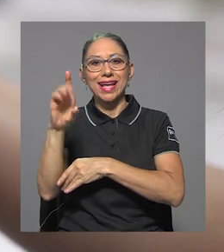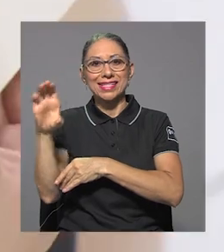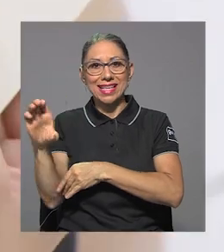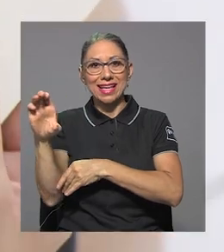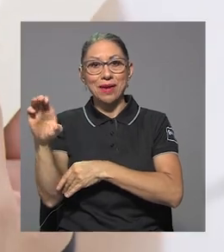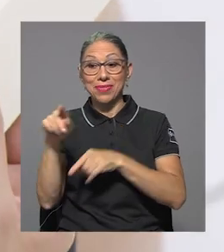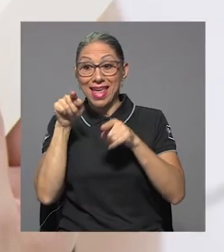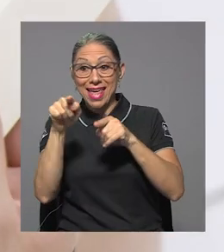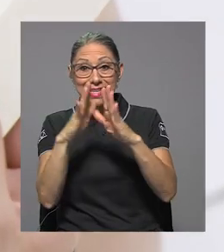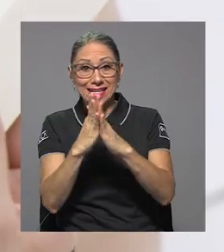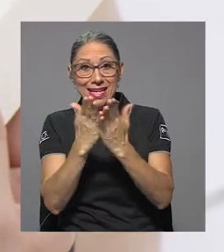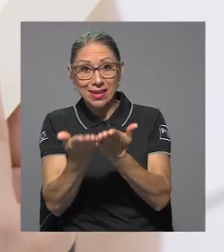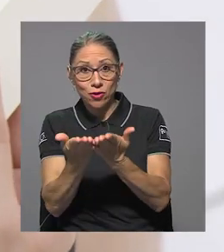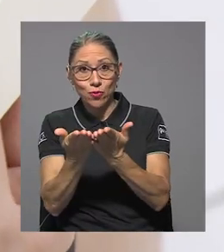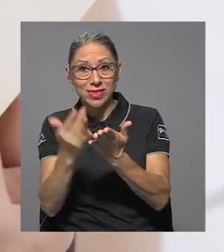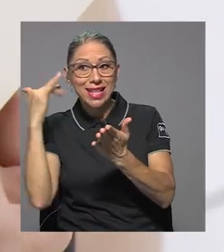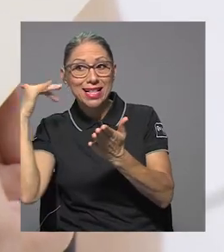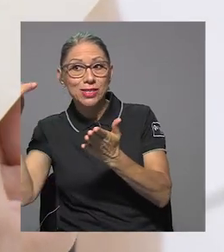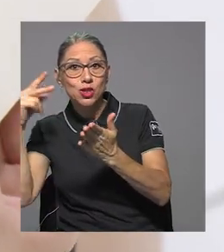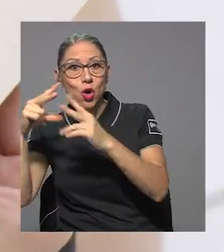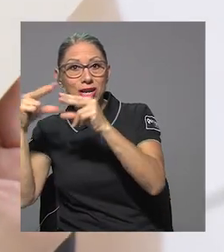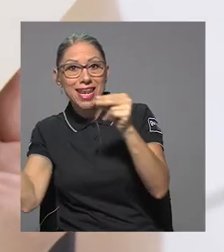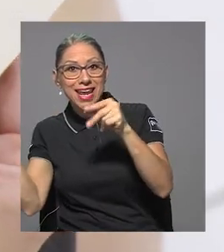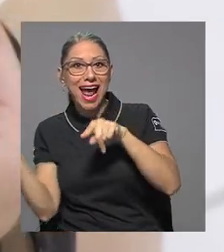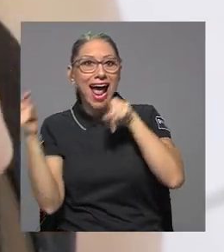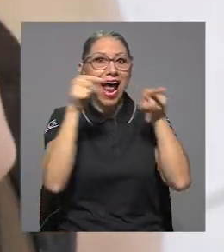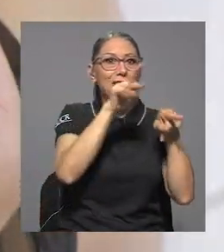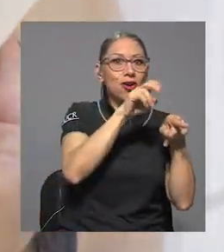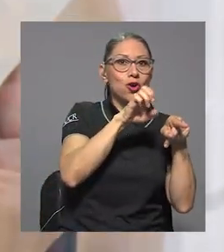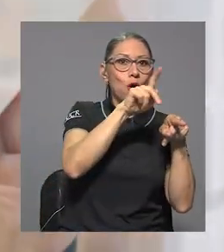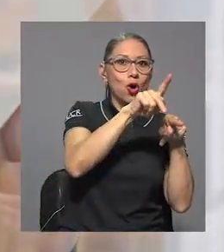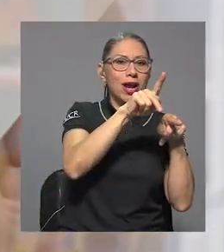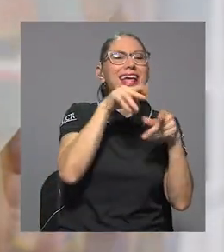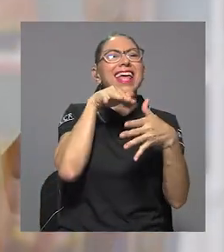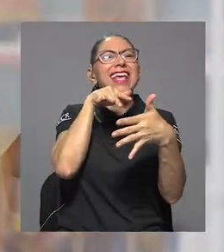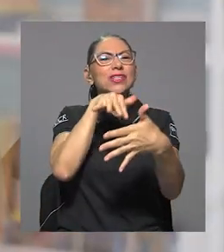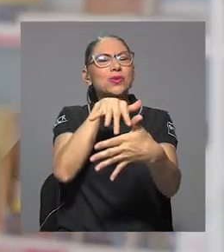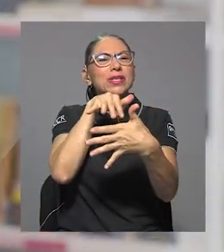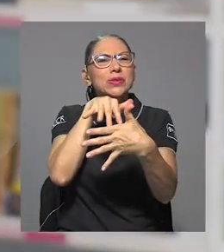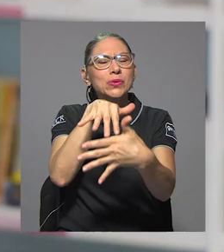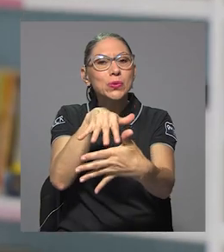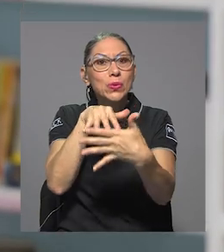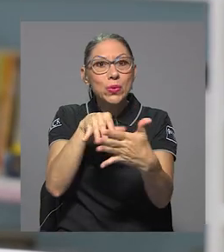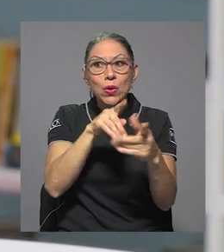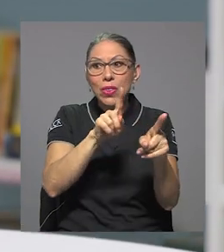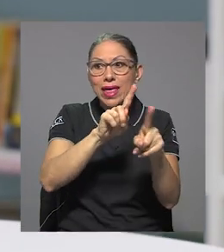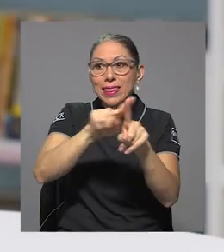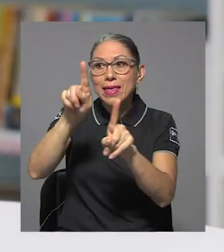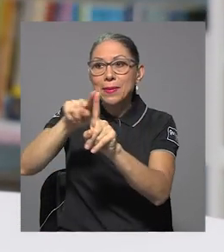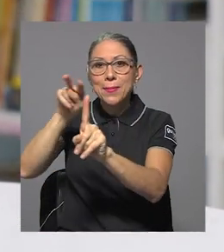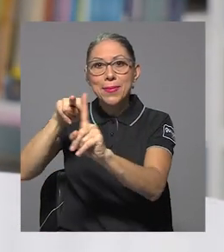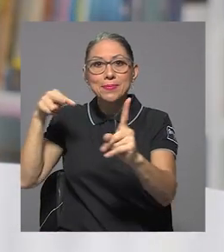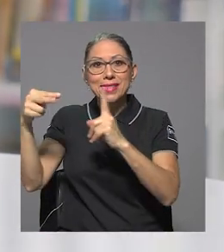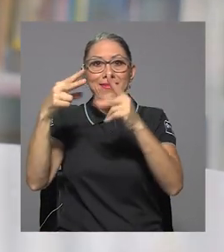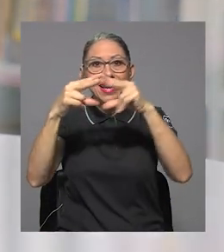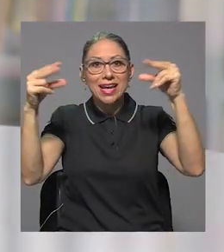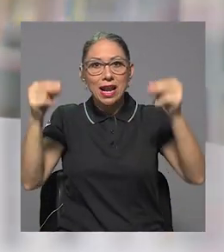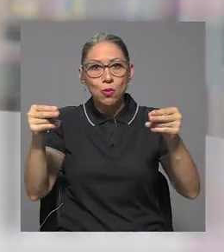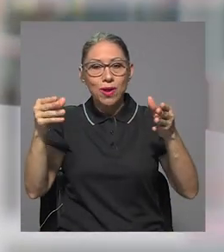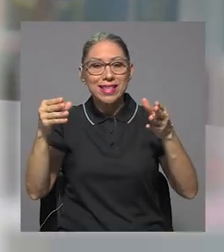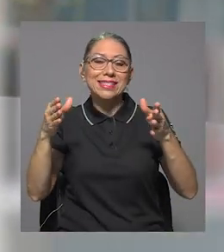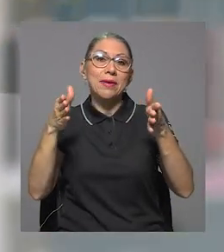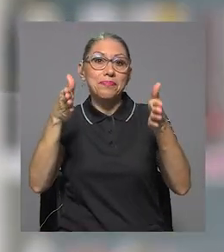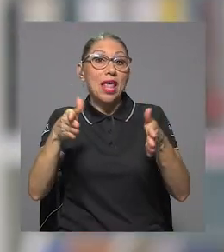Nica es un estudio sobre la música popular nicaragüense desde una perspectiva multidimensional que abarca tanto el